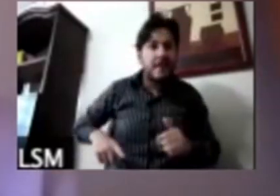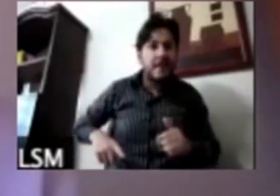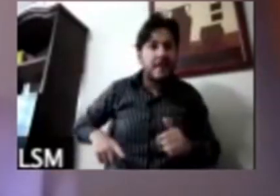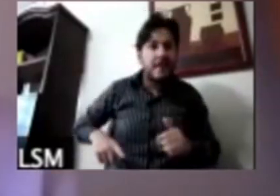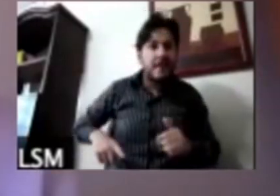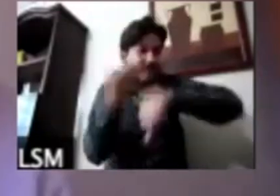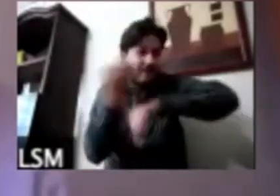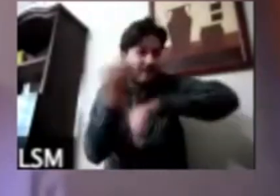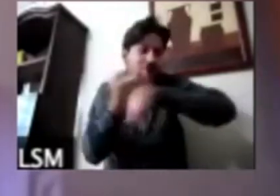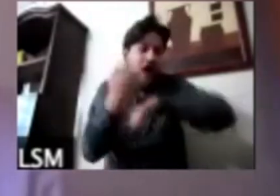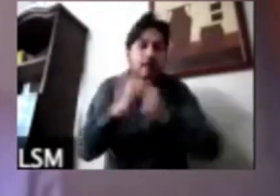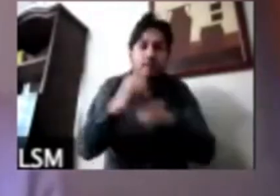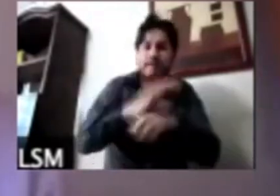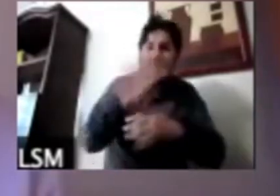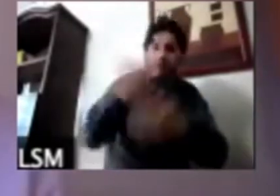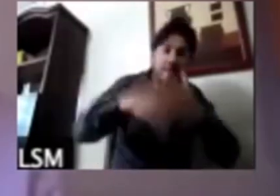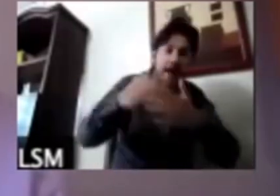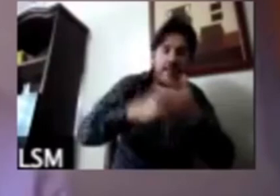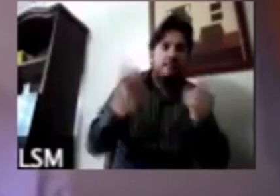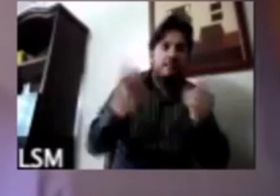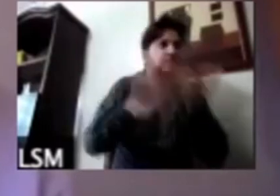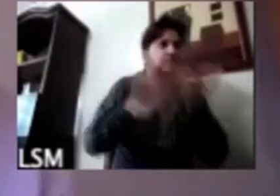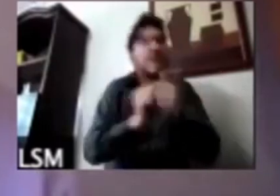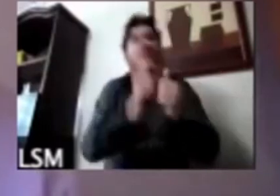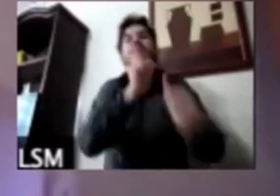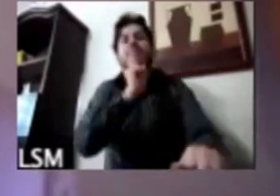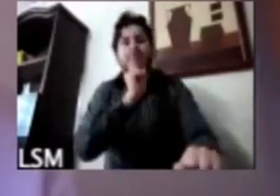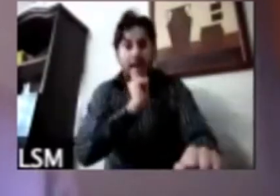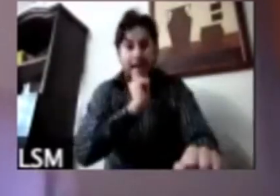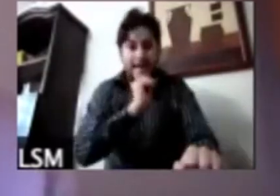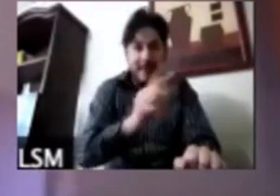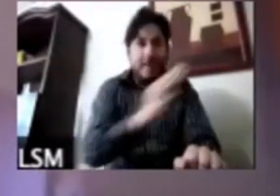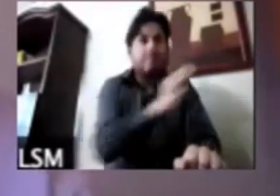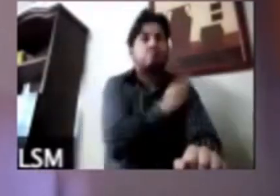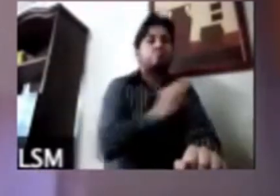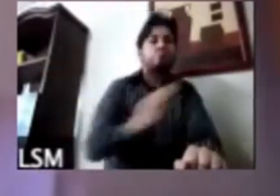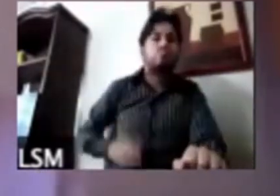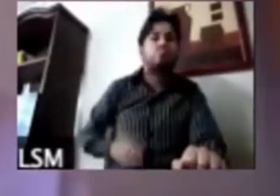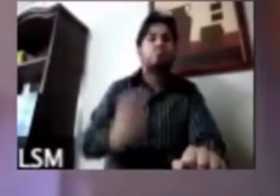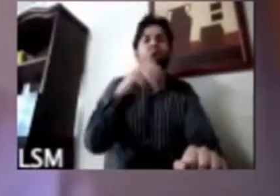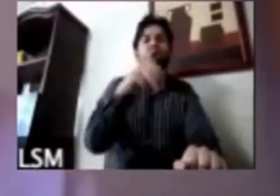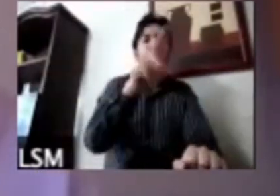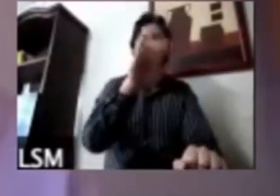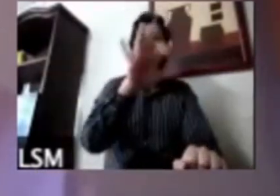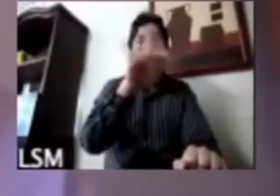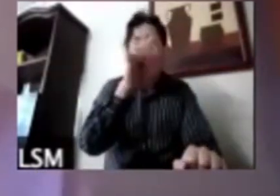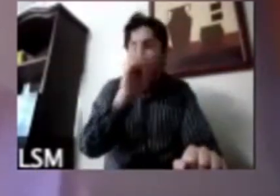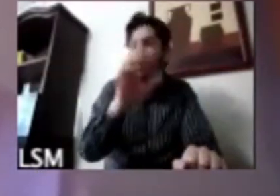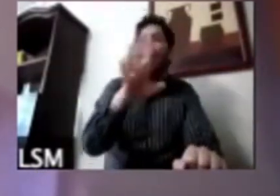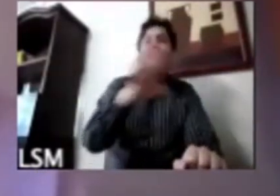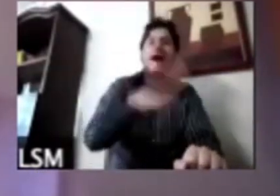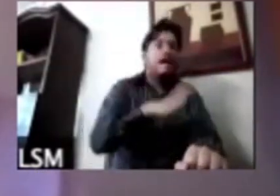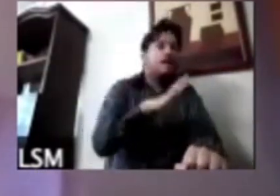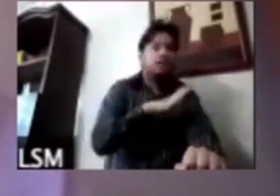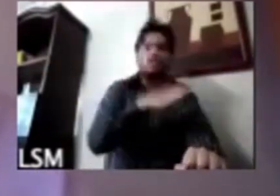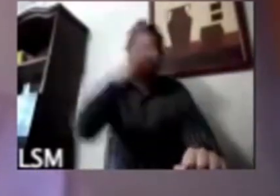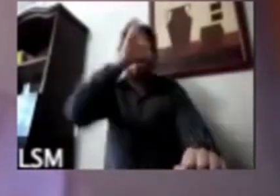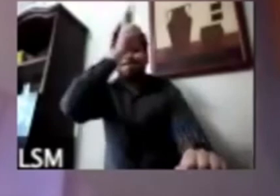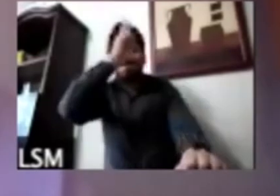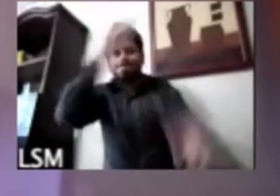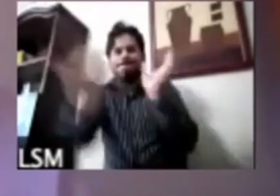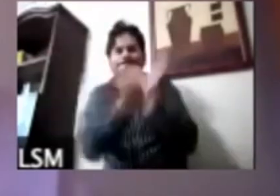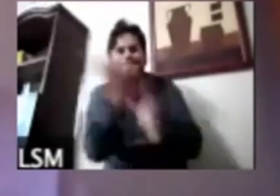restricción y en algunos municipios en lo particular algunos municipios sí tienen incluso retenes sanitarios y no dejan entrar a